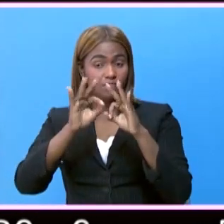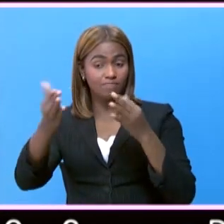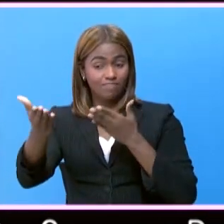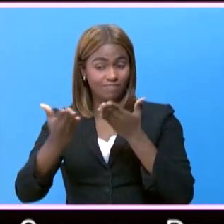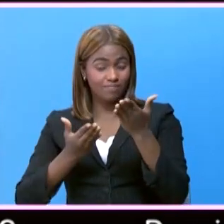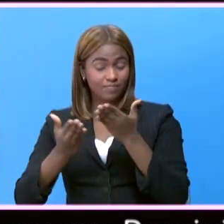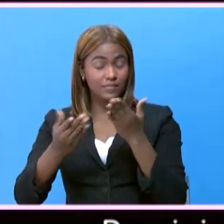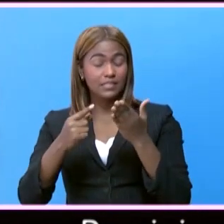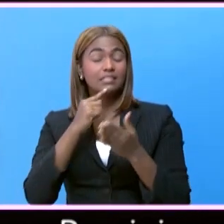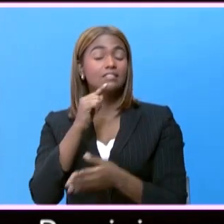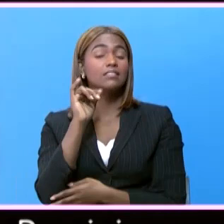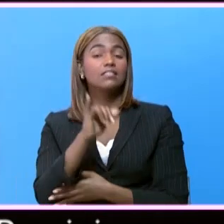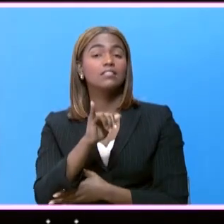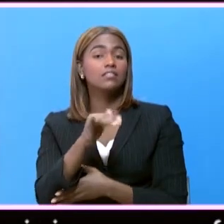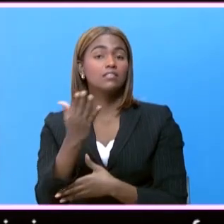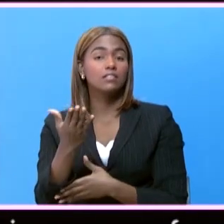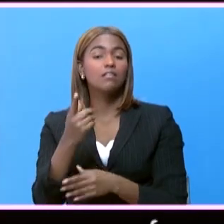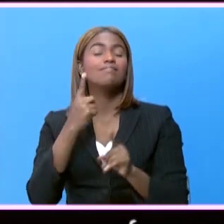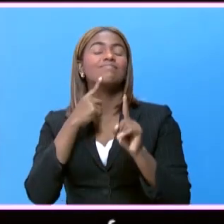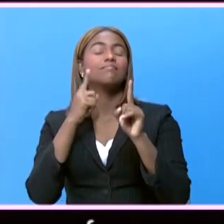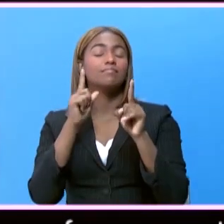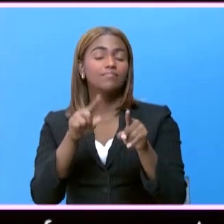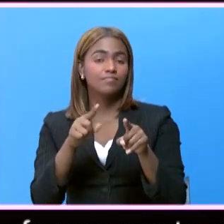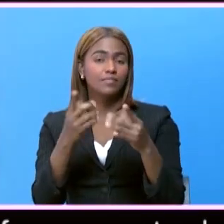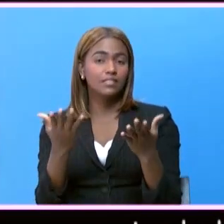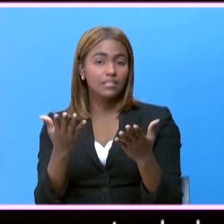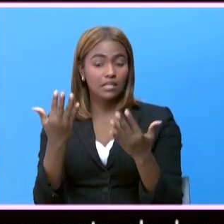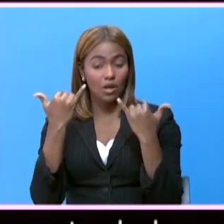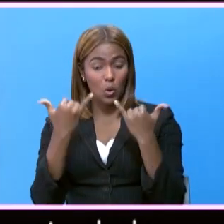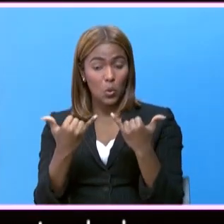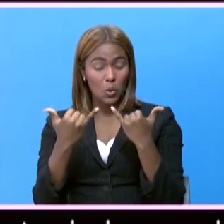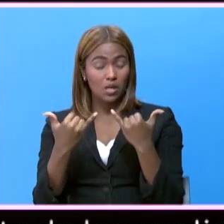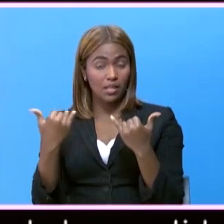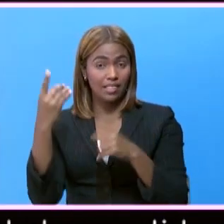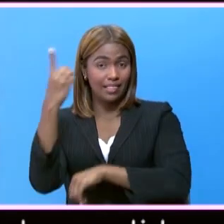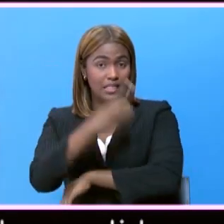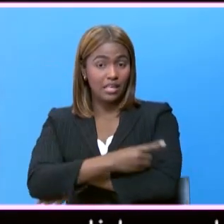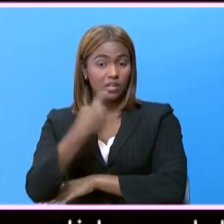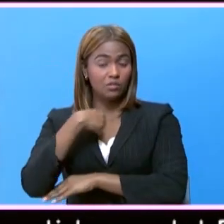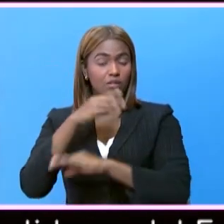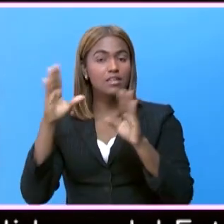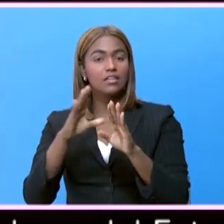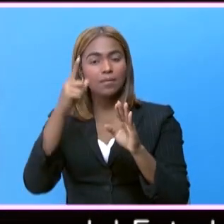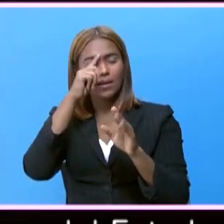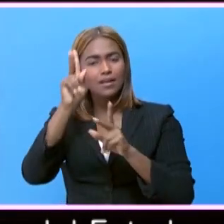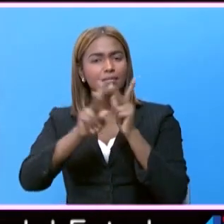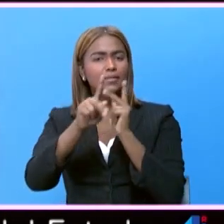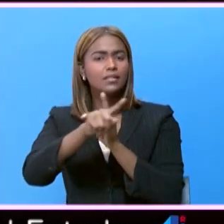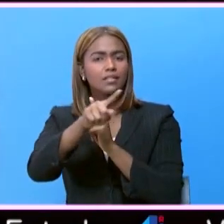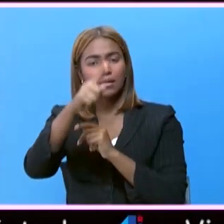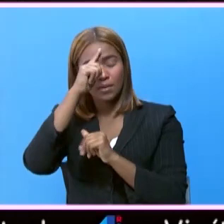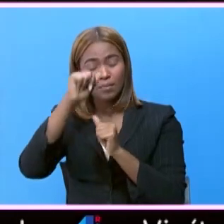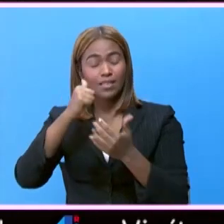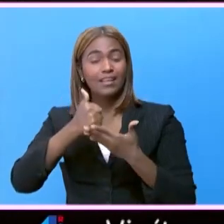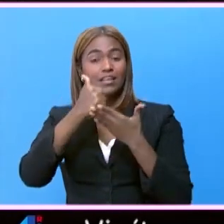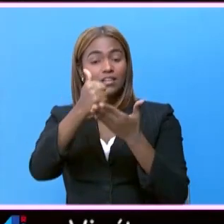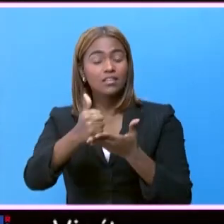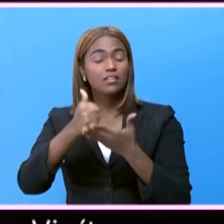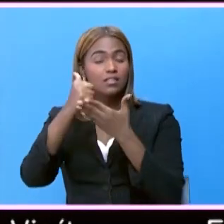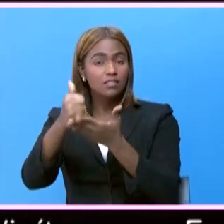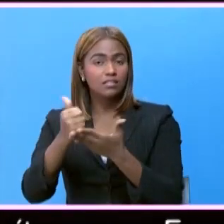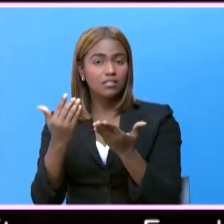y es una respuesta que hoy en día le estamos dando a la ciudadanía para ayudarnos